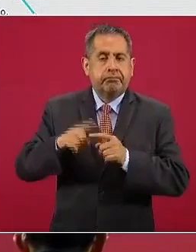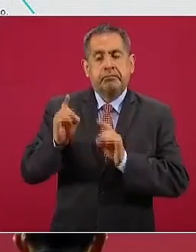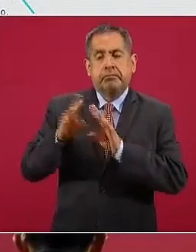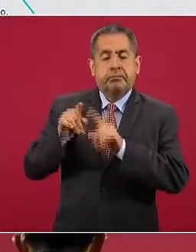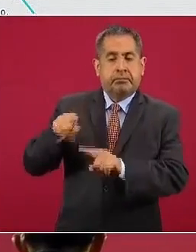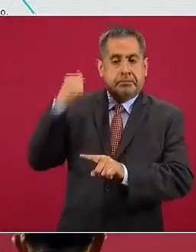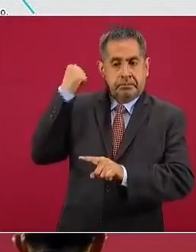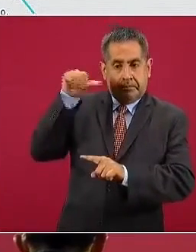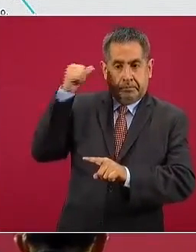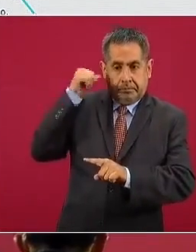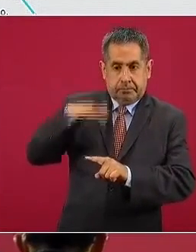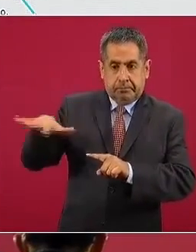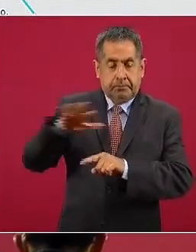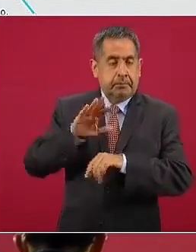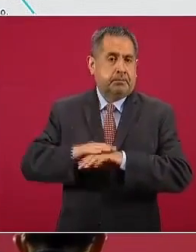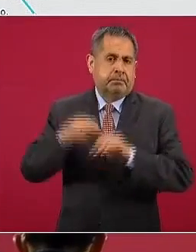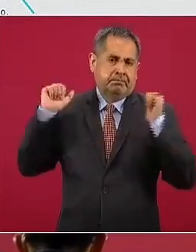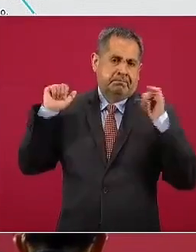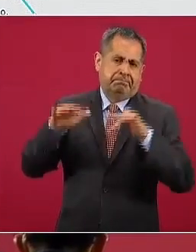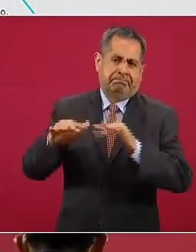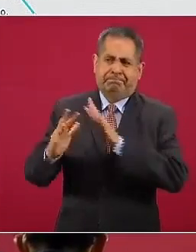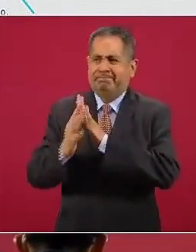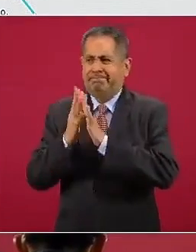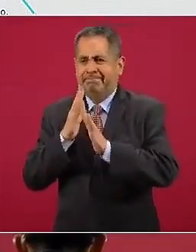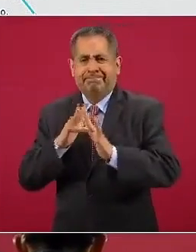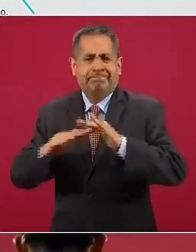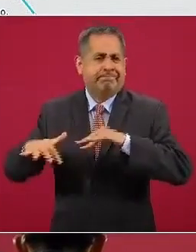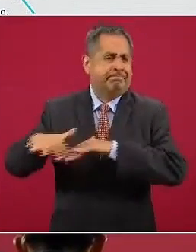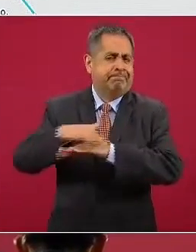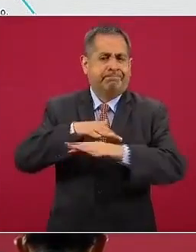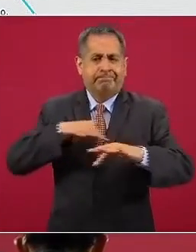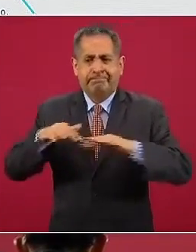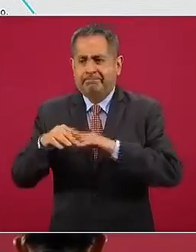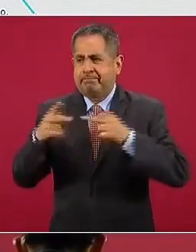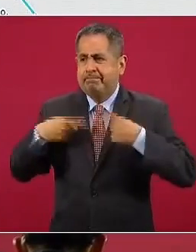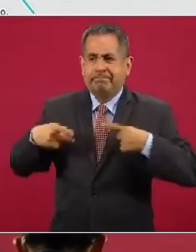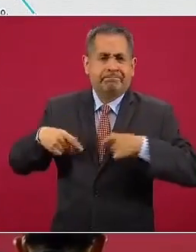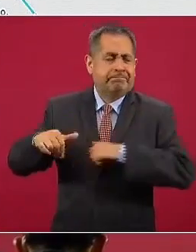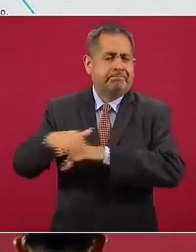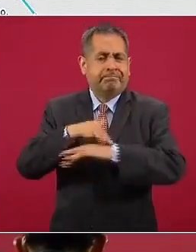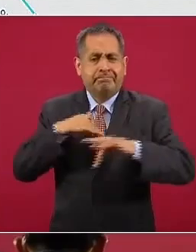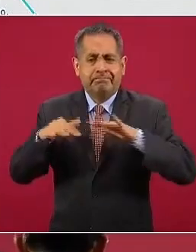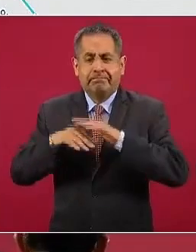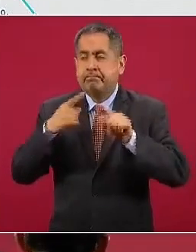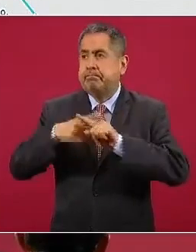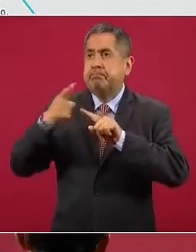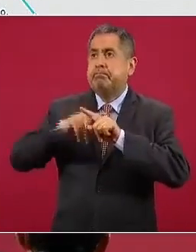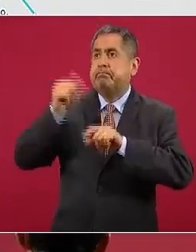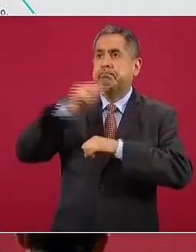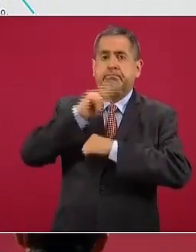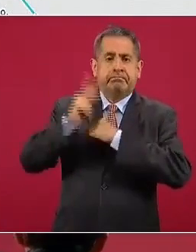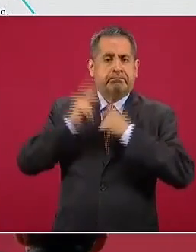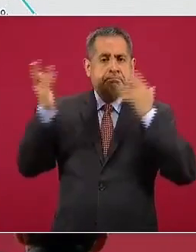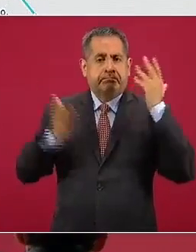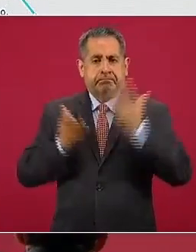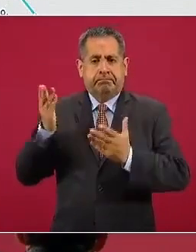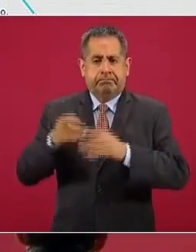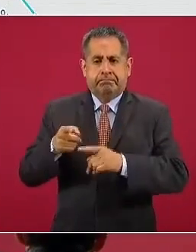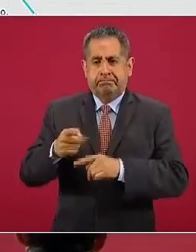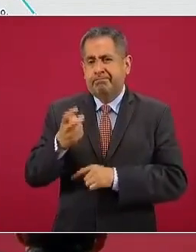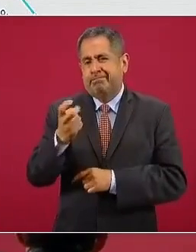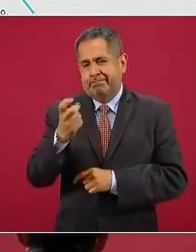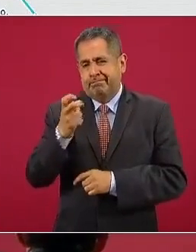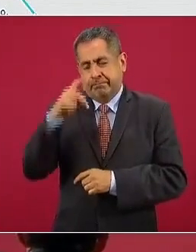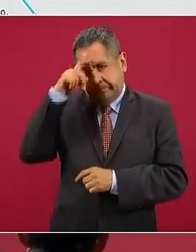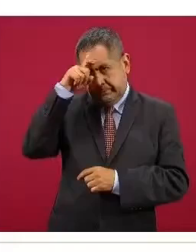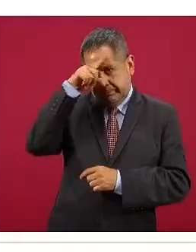en donde es una zona de mayor movilidad y tránsito de personas provenientes del exterior, obviamente eso puede hacer